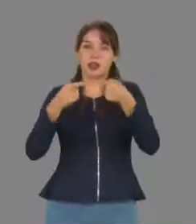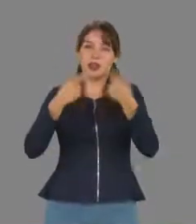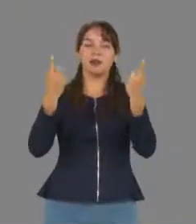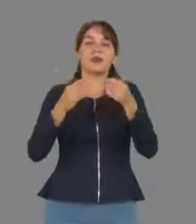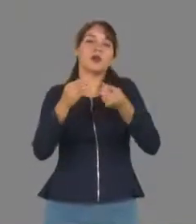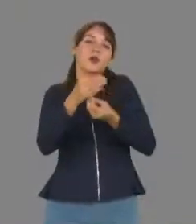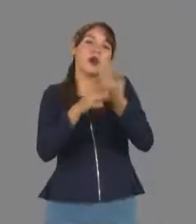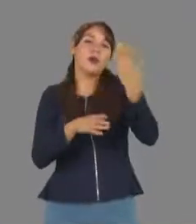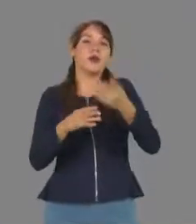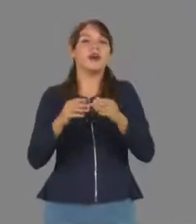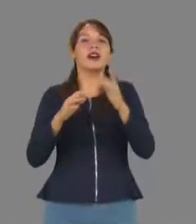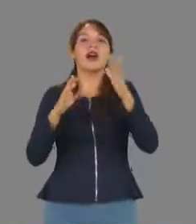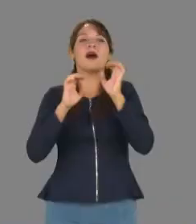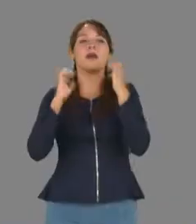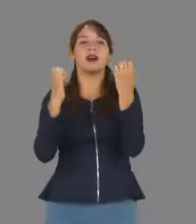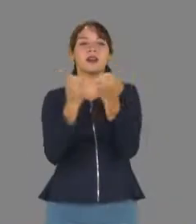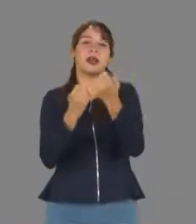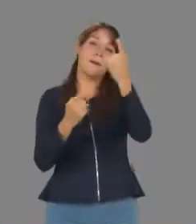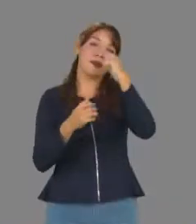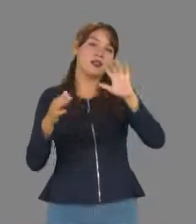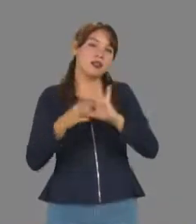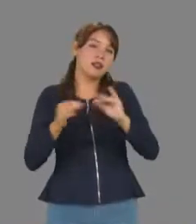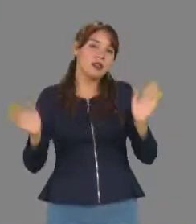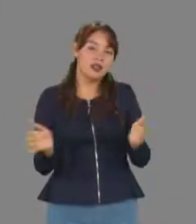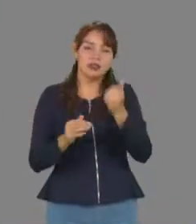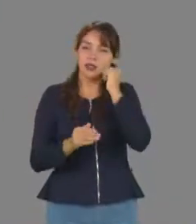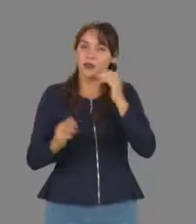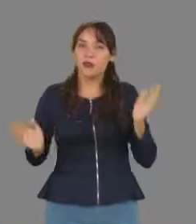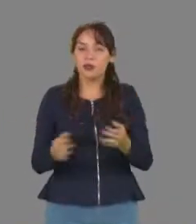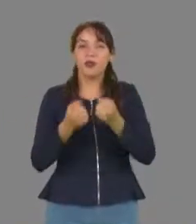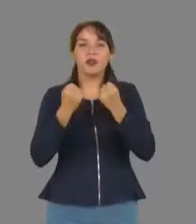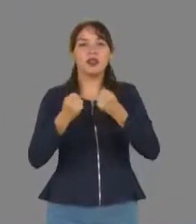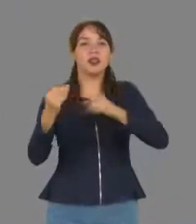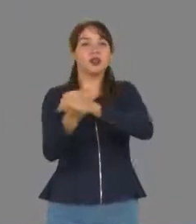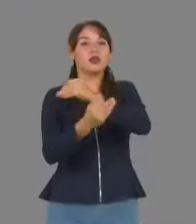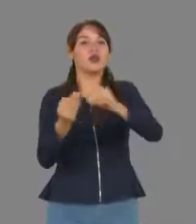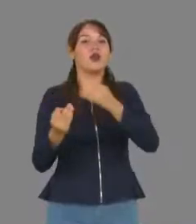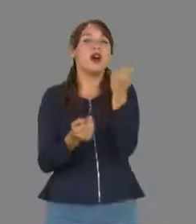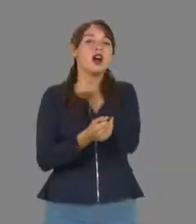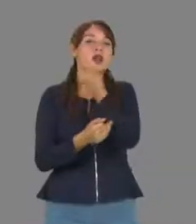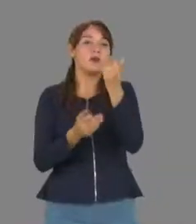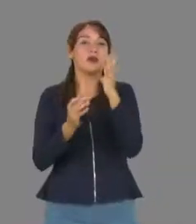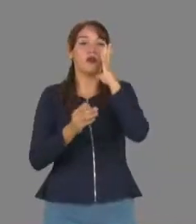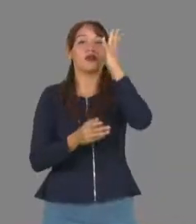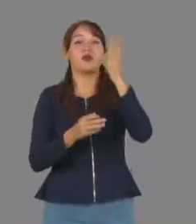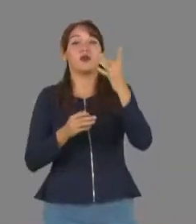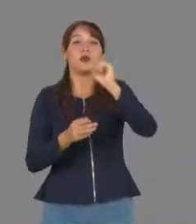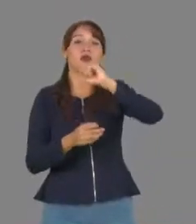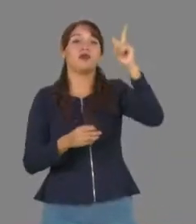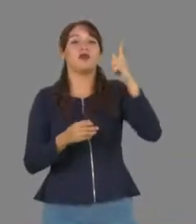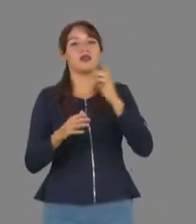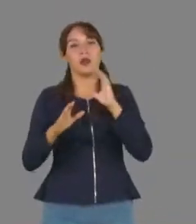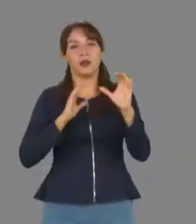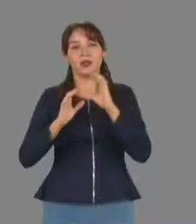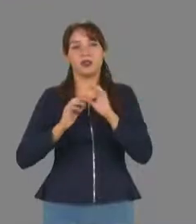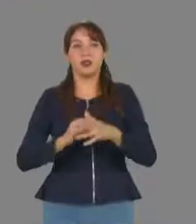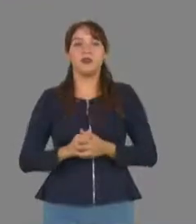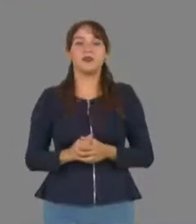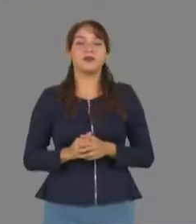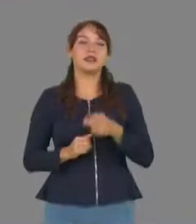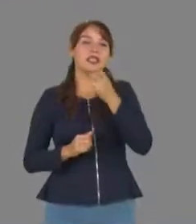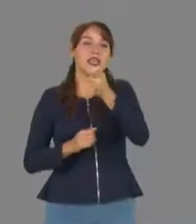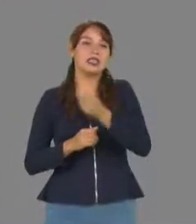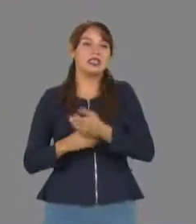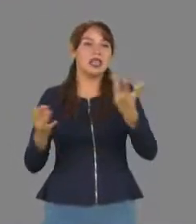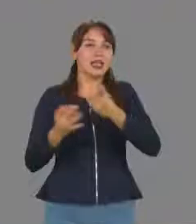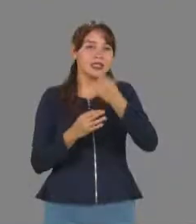compromiso de la UAD por seguir fortaleciendo la educación que se imparte a los jóvenes que serán los especialistas del futuro. En estas